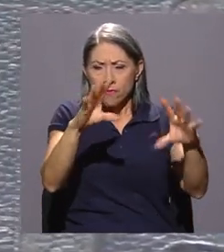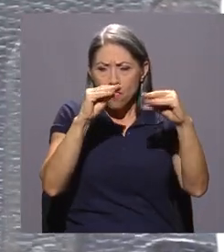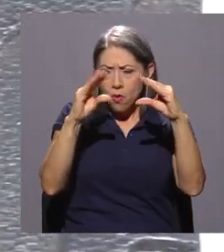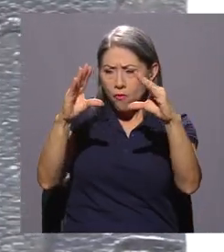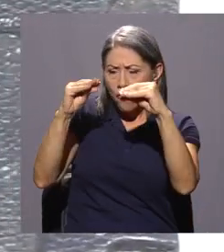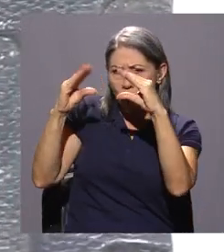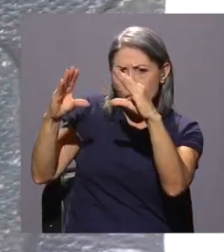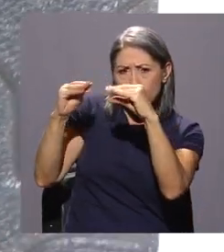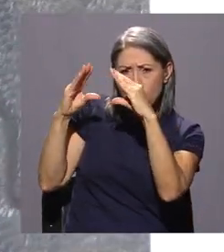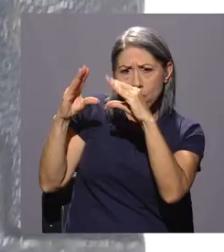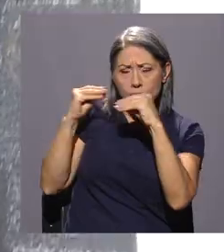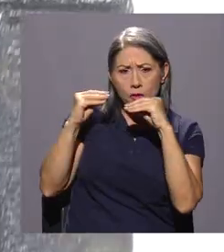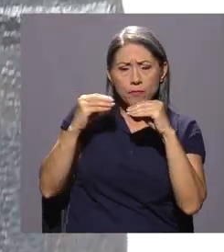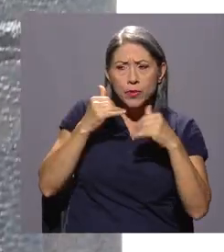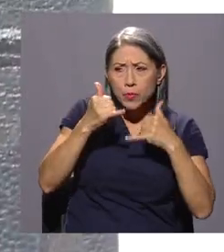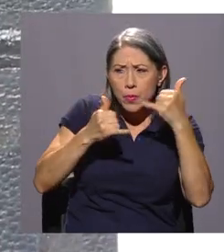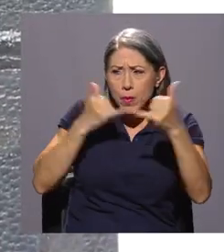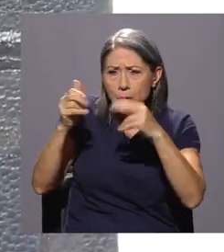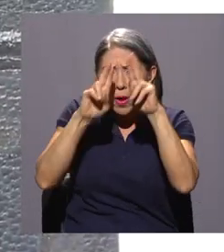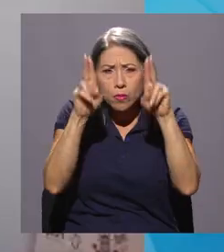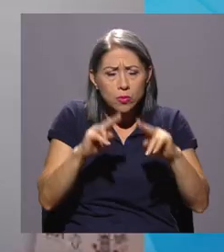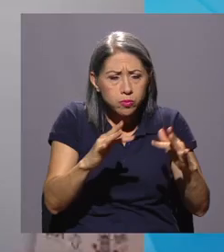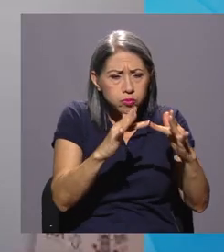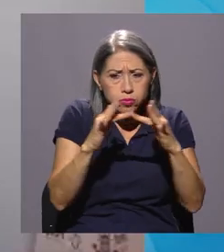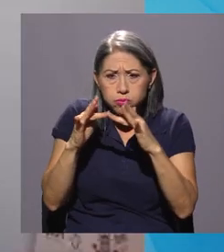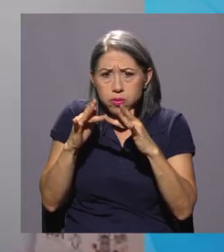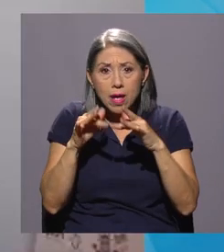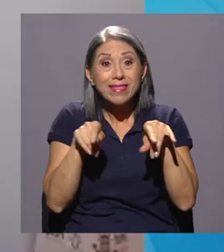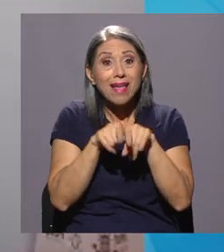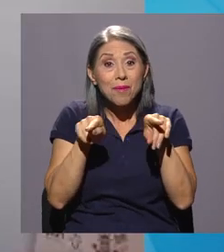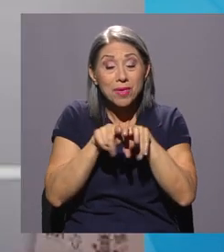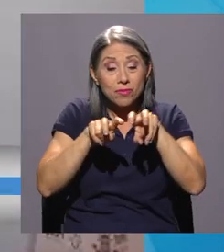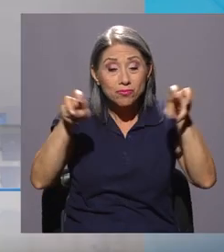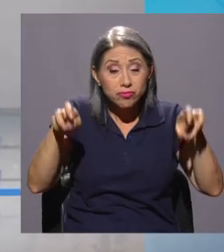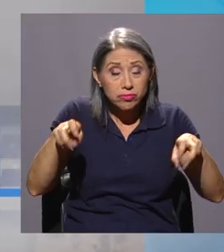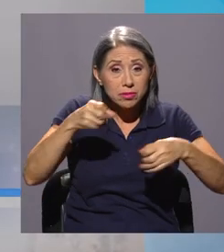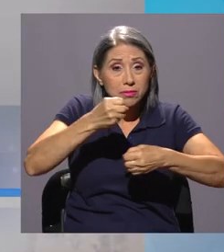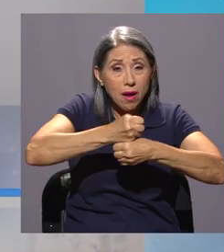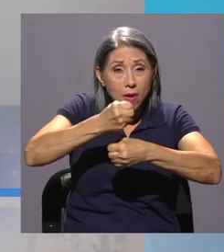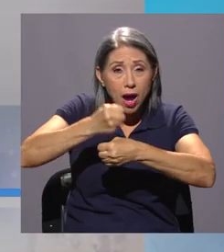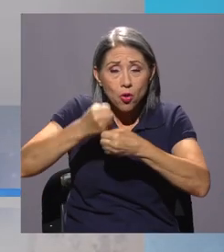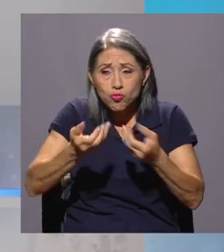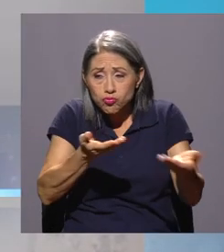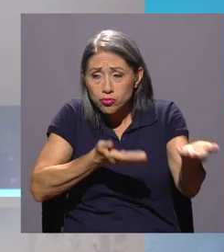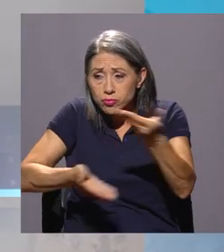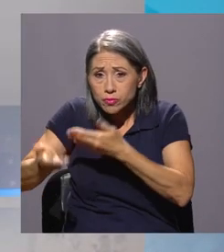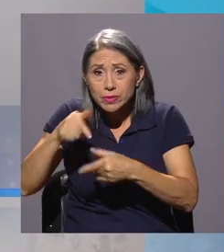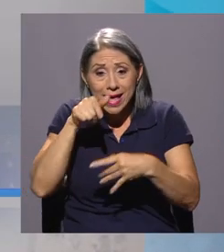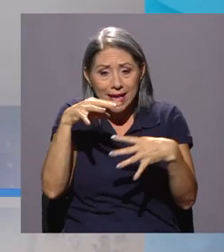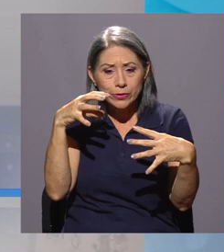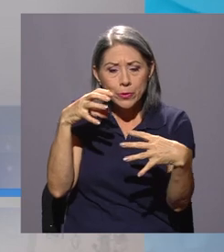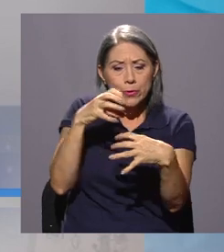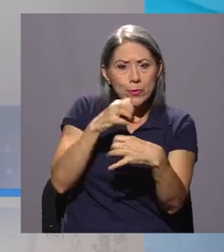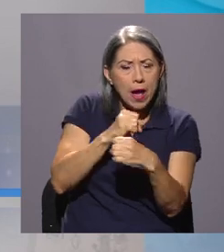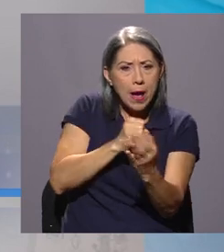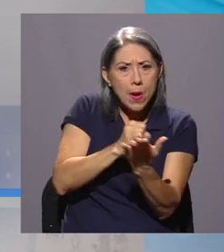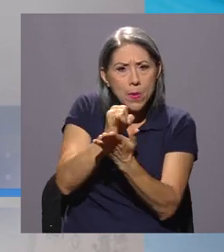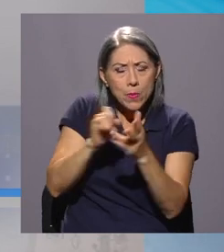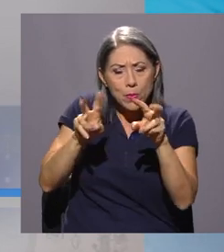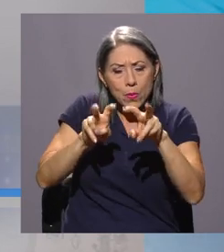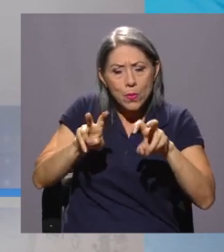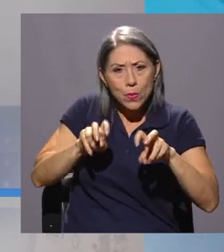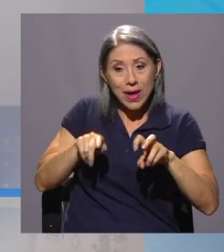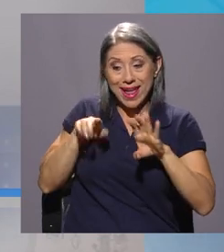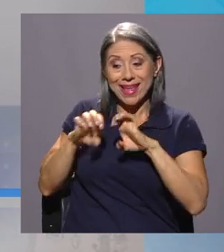se generaron a partir de la consulta en línea, también de las mesas de trabajo y vamos precisamente como equipo técnico